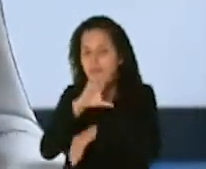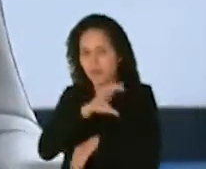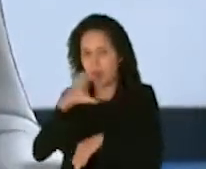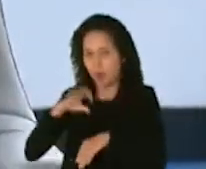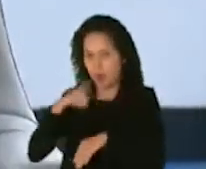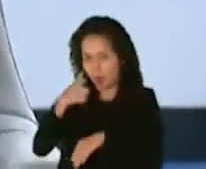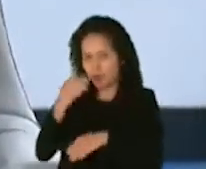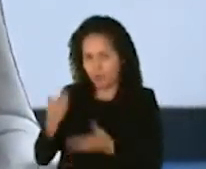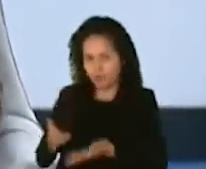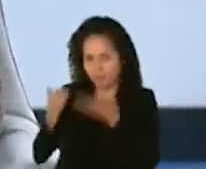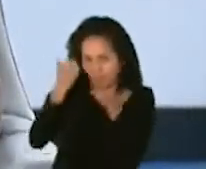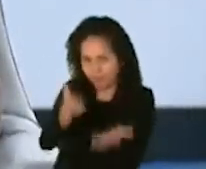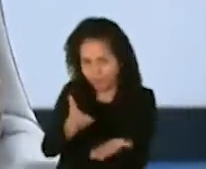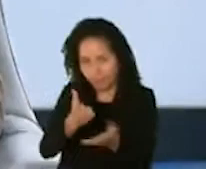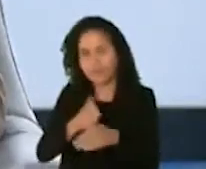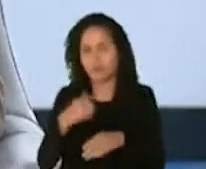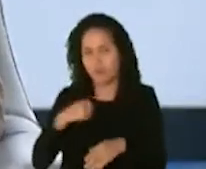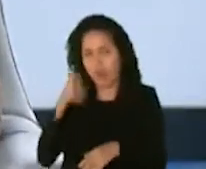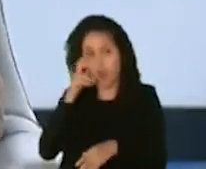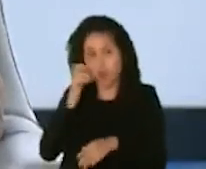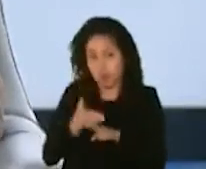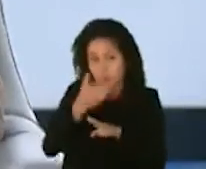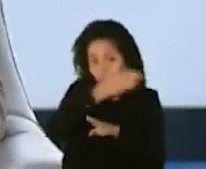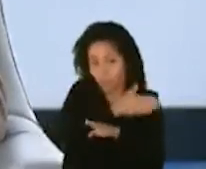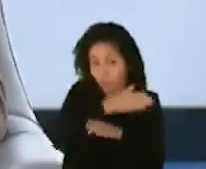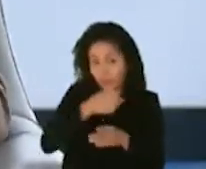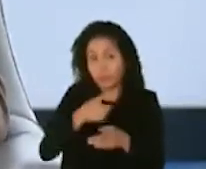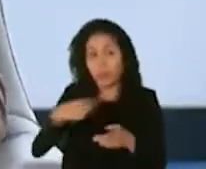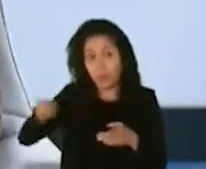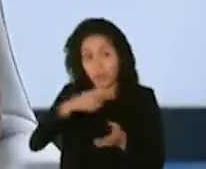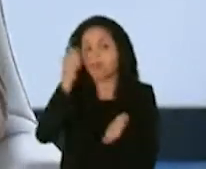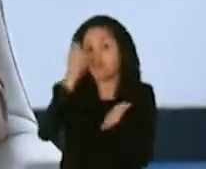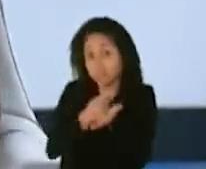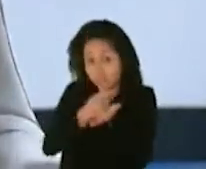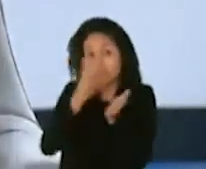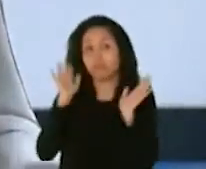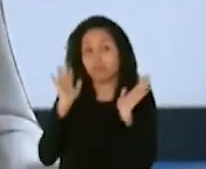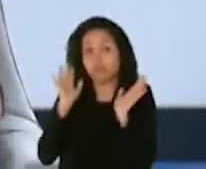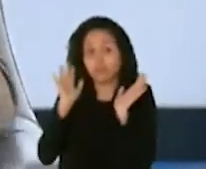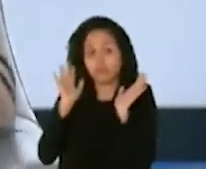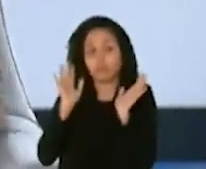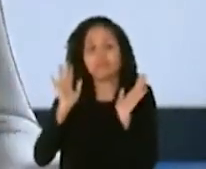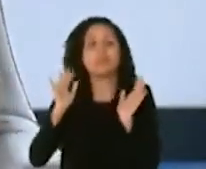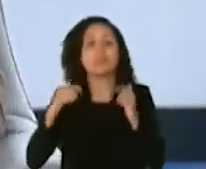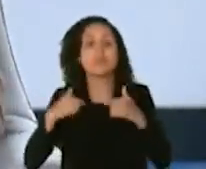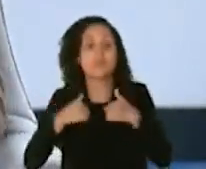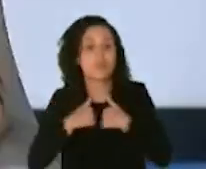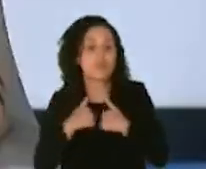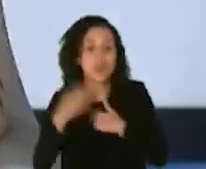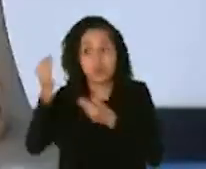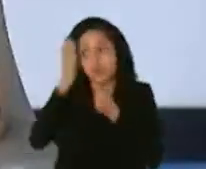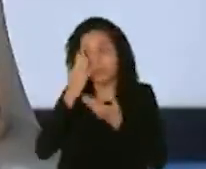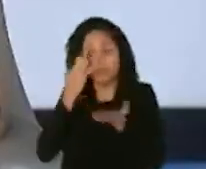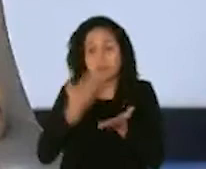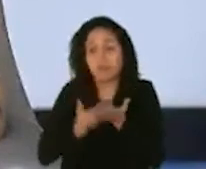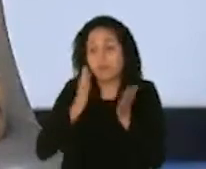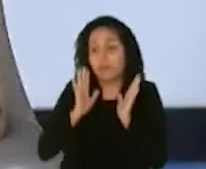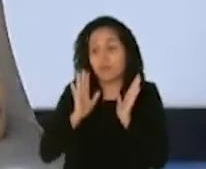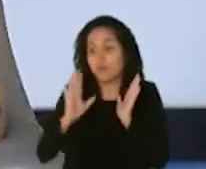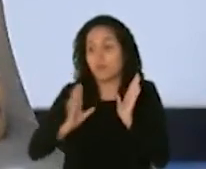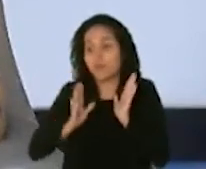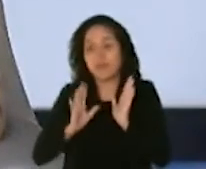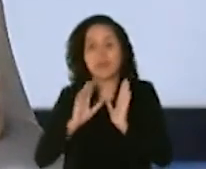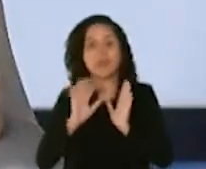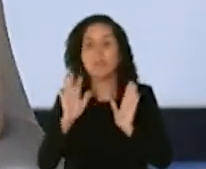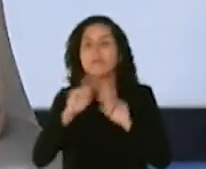escuché ahorita antes de llegar aquí que aparentemente habían dado el visto bueno y lo habían aprobado está aprobado o tengo es información oficial pero entiendo que sí